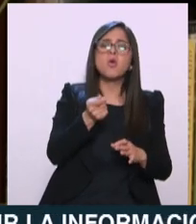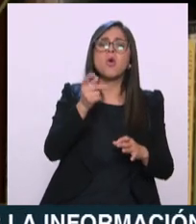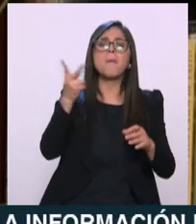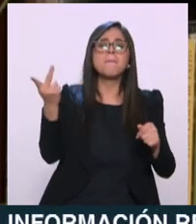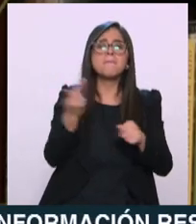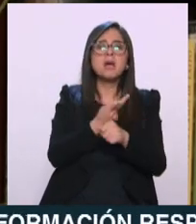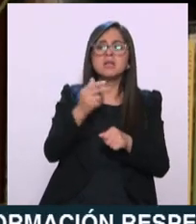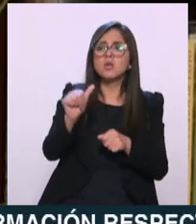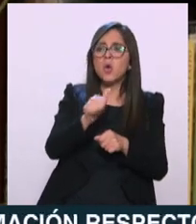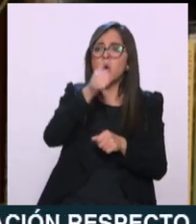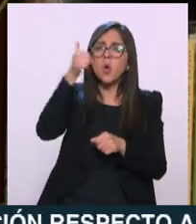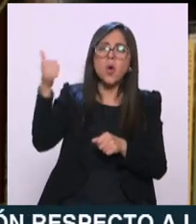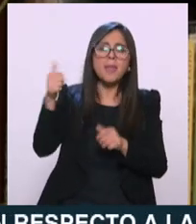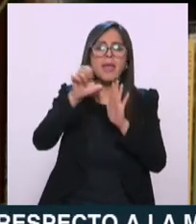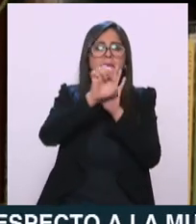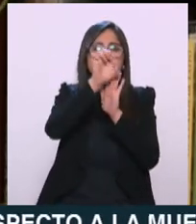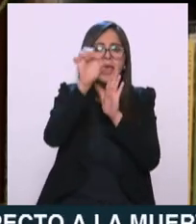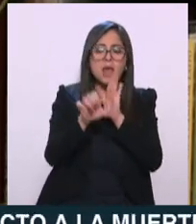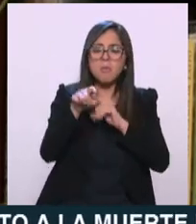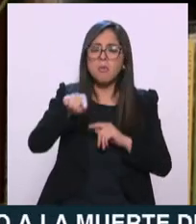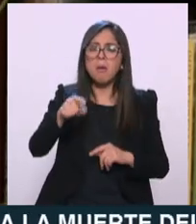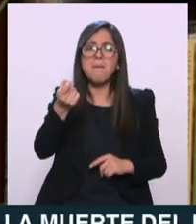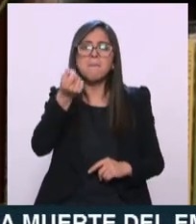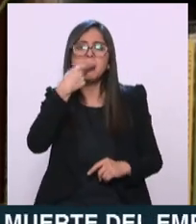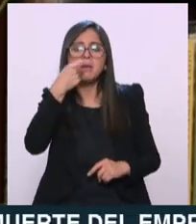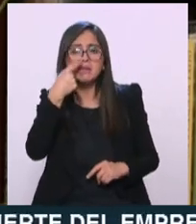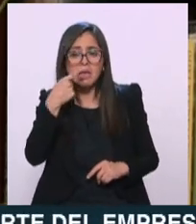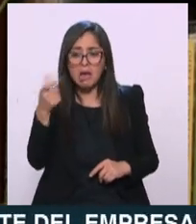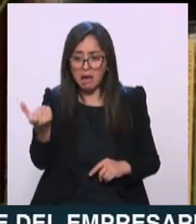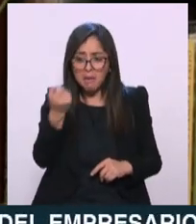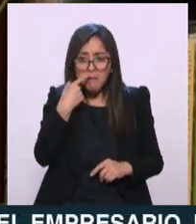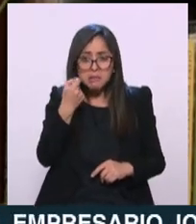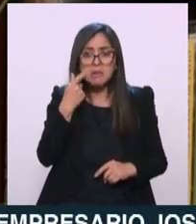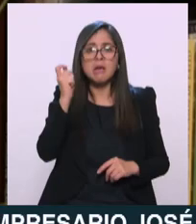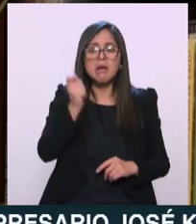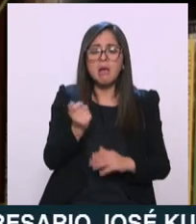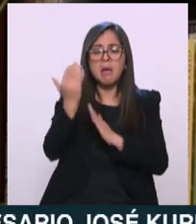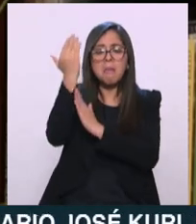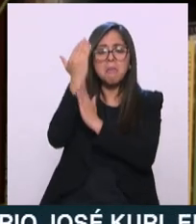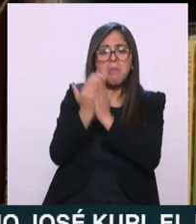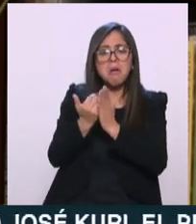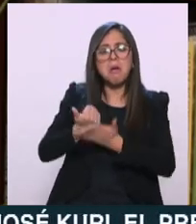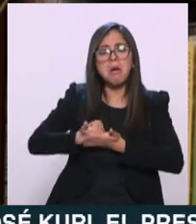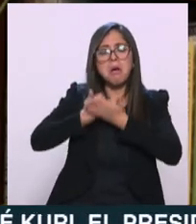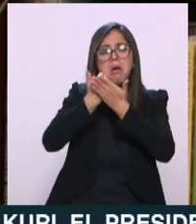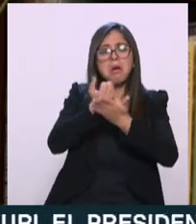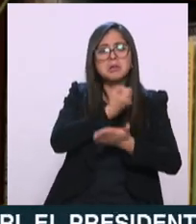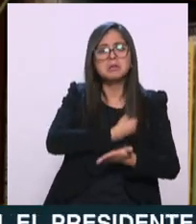pasando con algunas medicinas que pueda haber riesgos de baja calidad con respecto a lo que importamos nos nos que pase nos